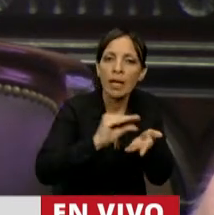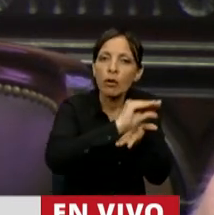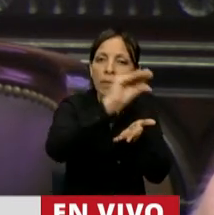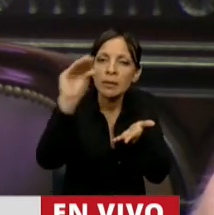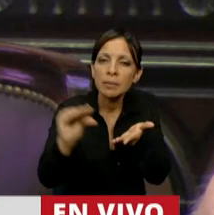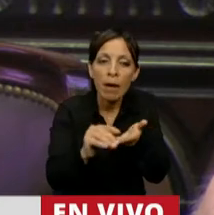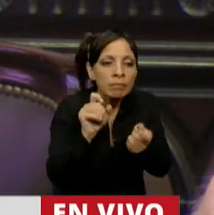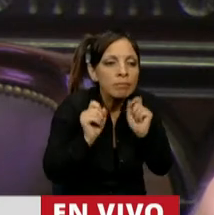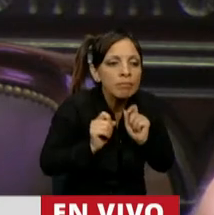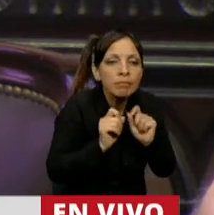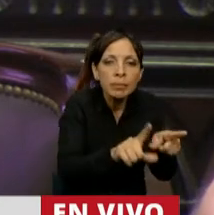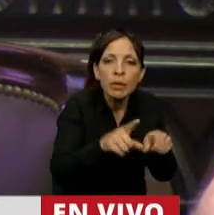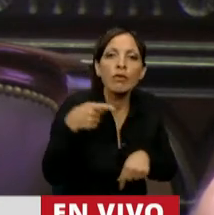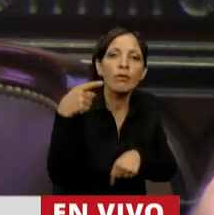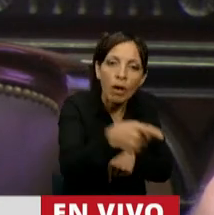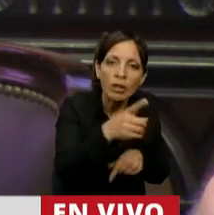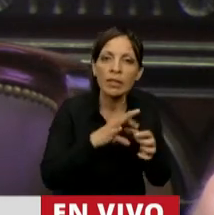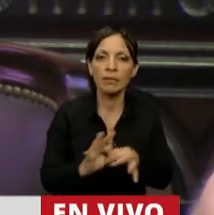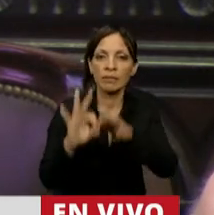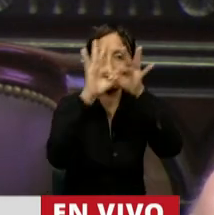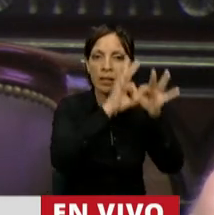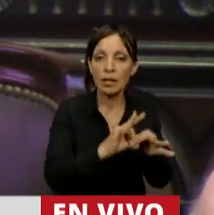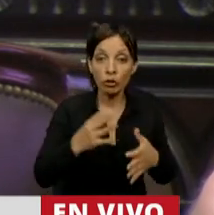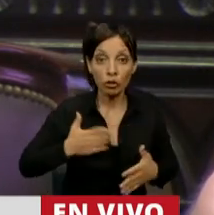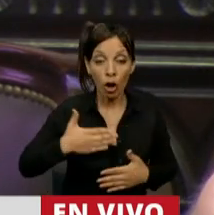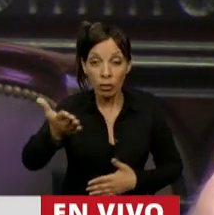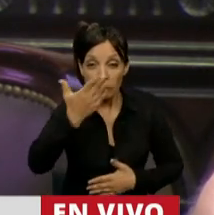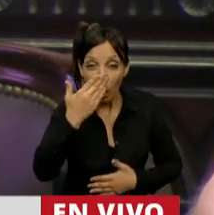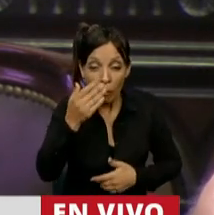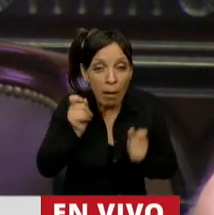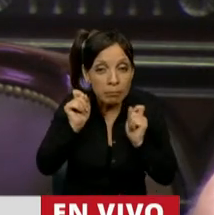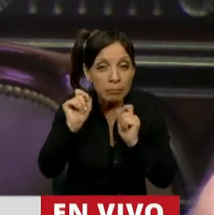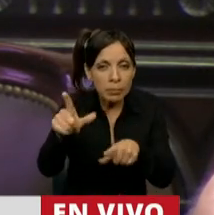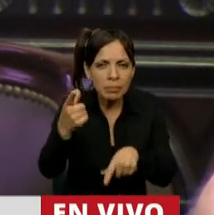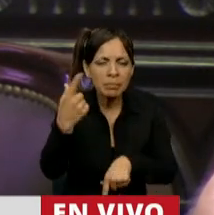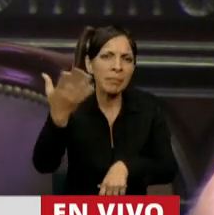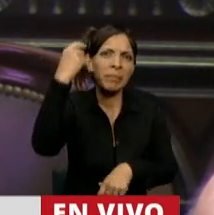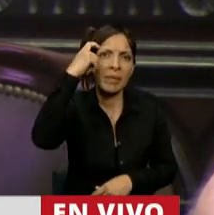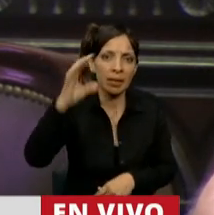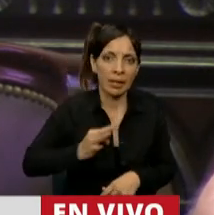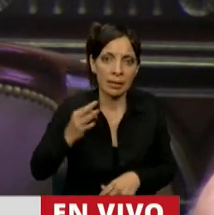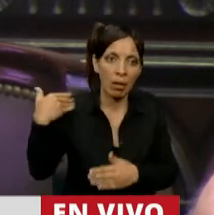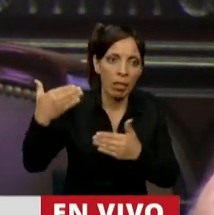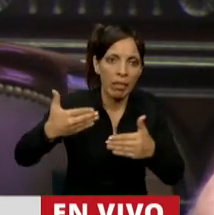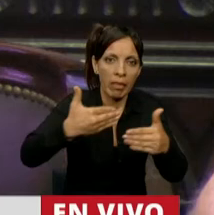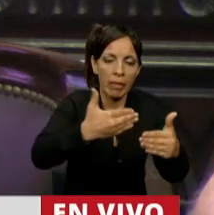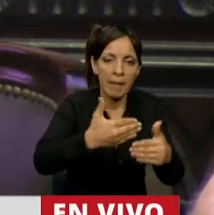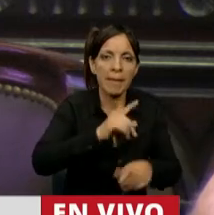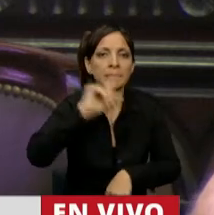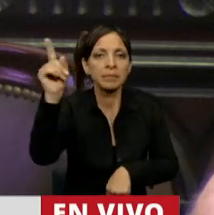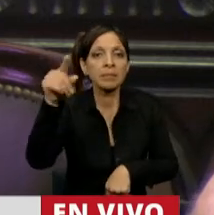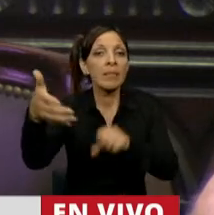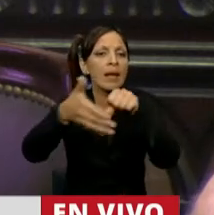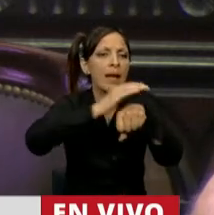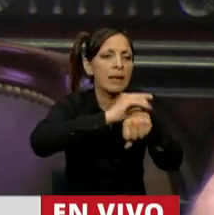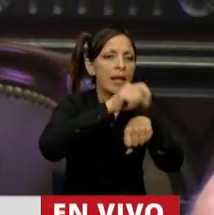sus genes ir contra el federalismo. Como cordobesa, vivimos más de diez años de postergación. No es Horacio